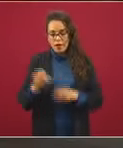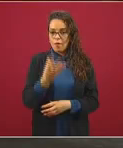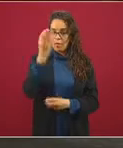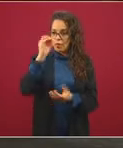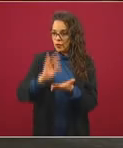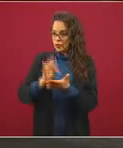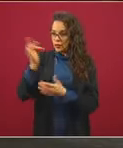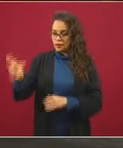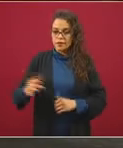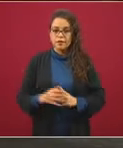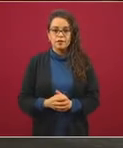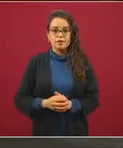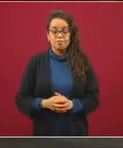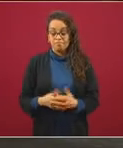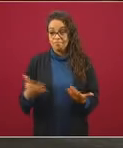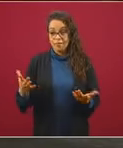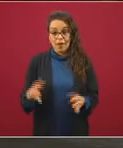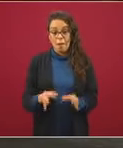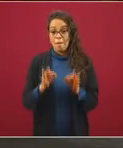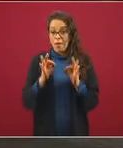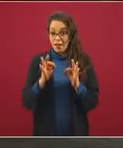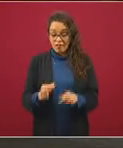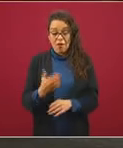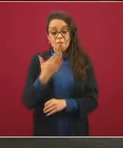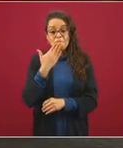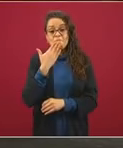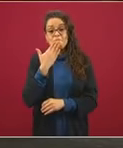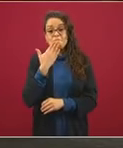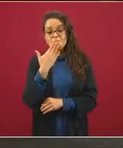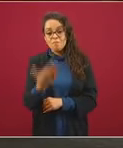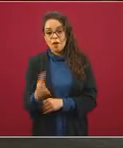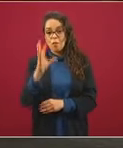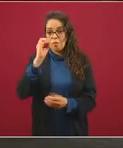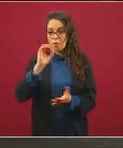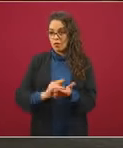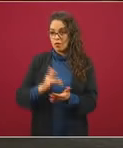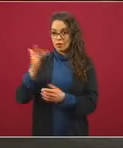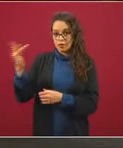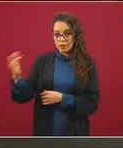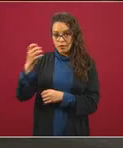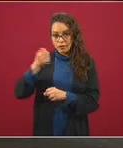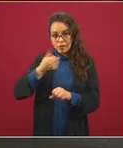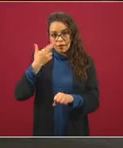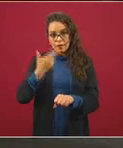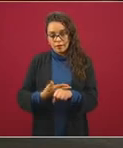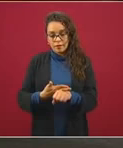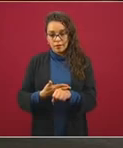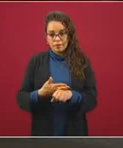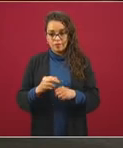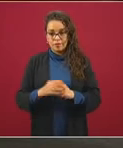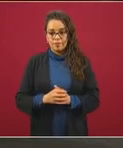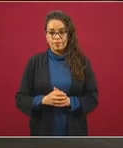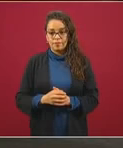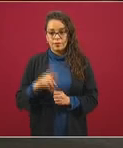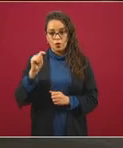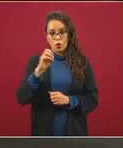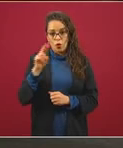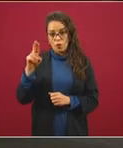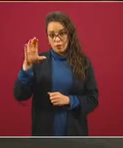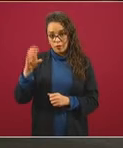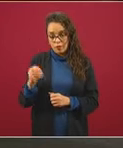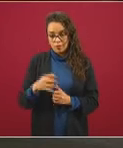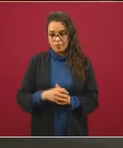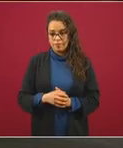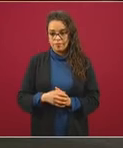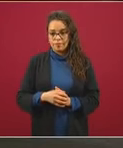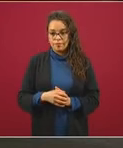Perfecto. Muy bien. Pues gracias nuevamente secretario Torrucos, gracias doctor